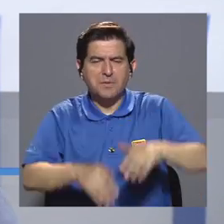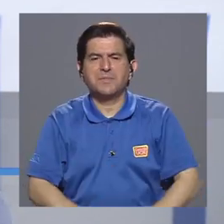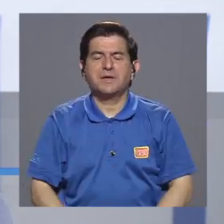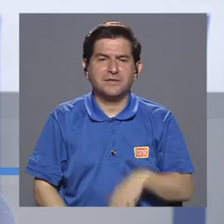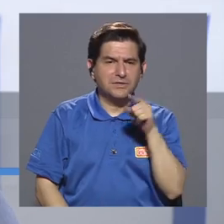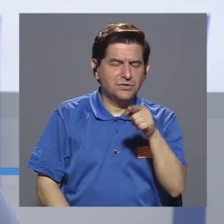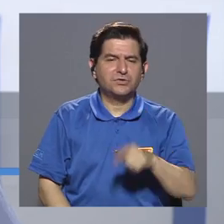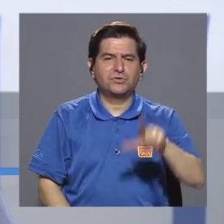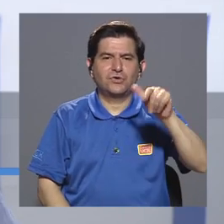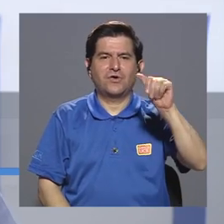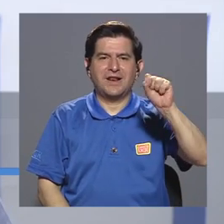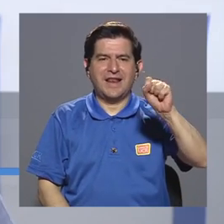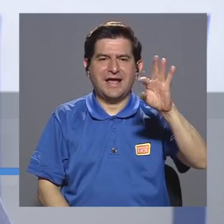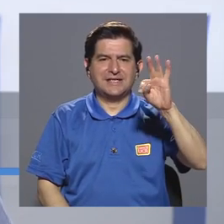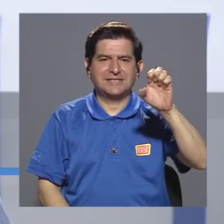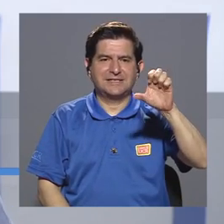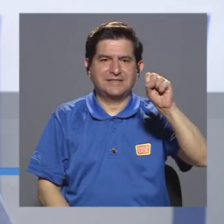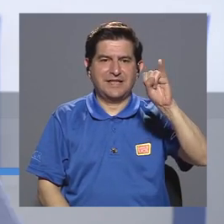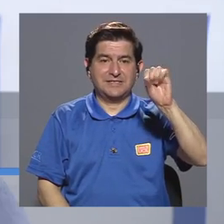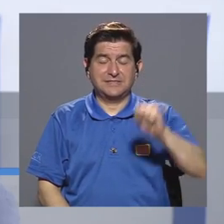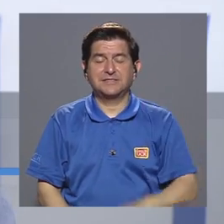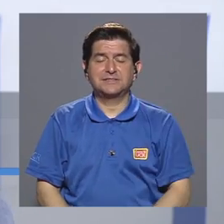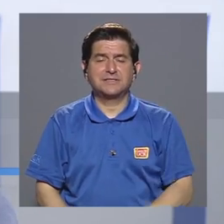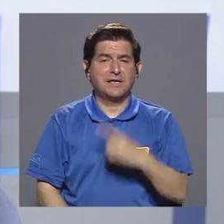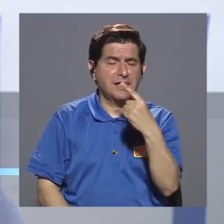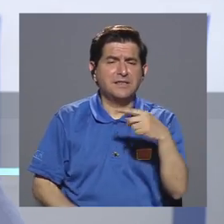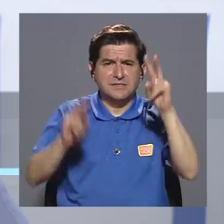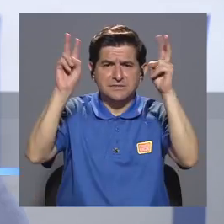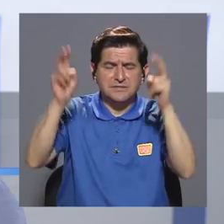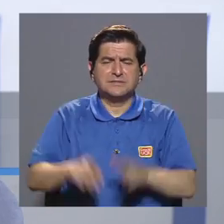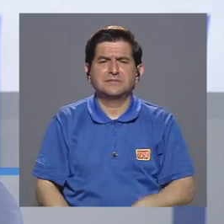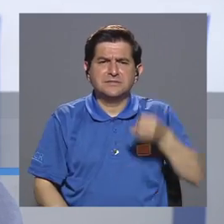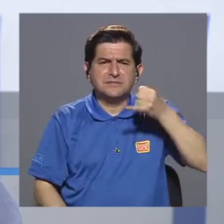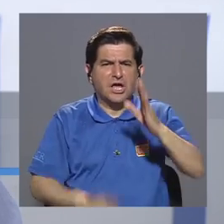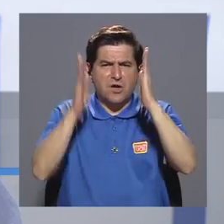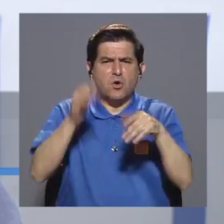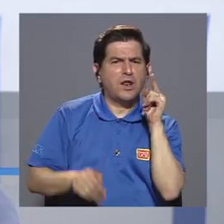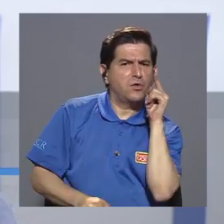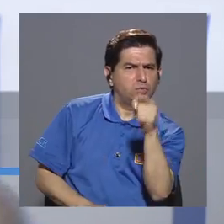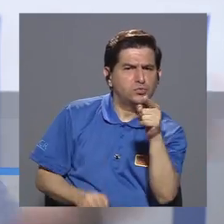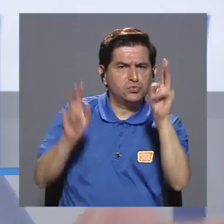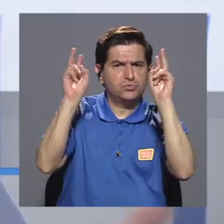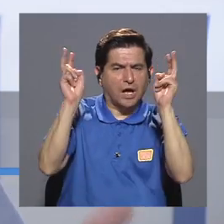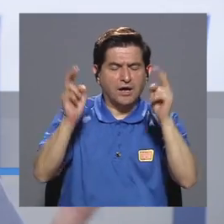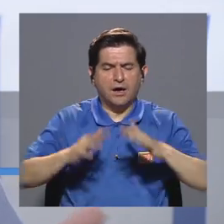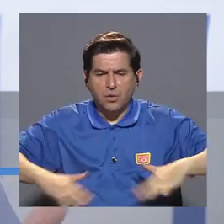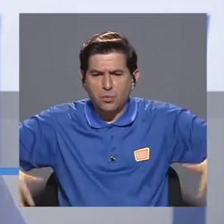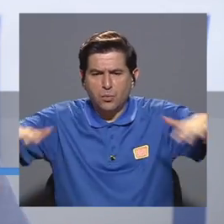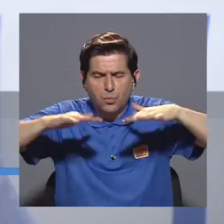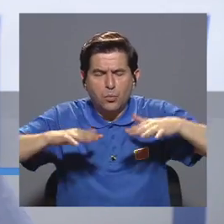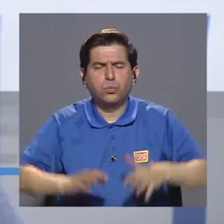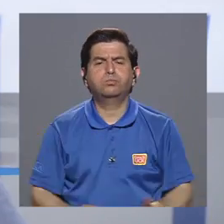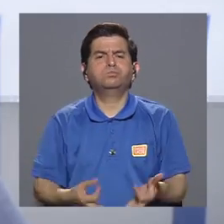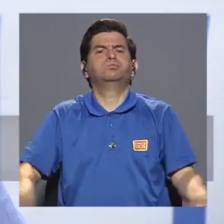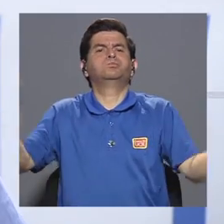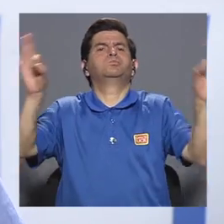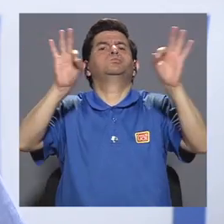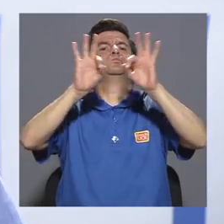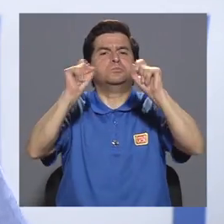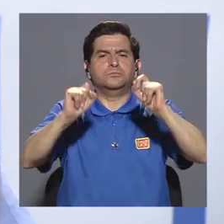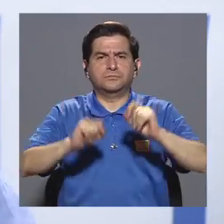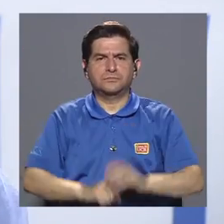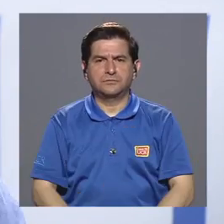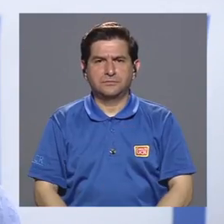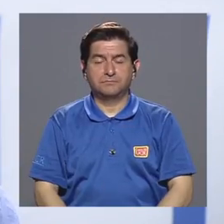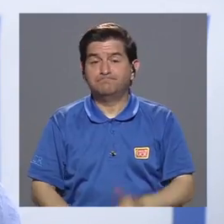como las tesis, con este canto del violador eres tú, se han esparcido o han tomado mucha relevancia.